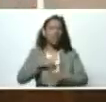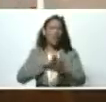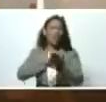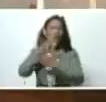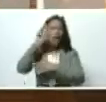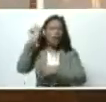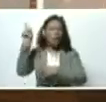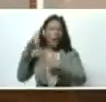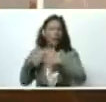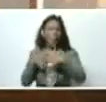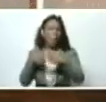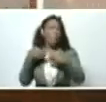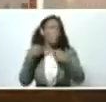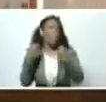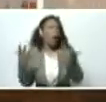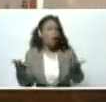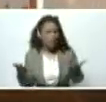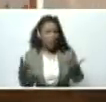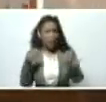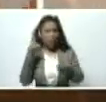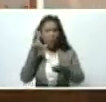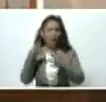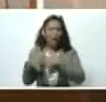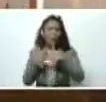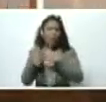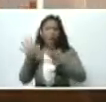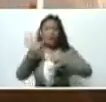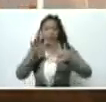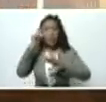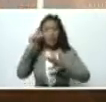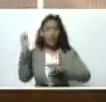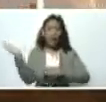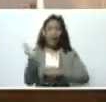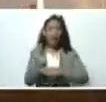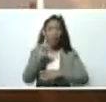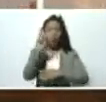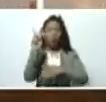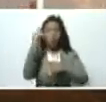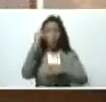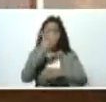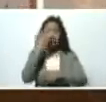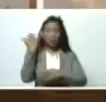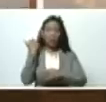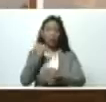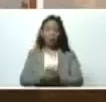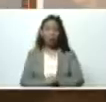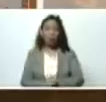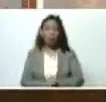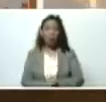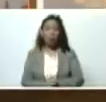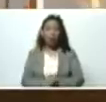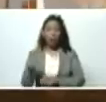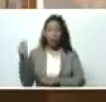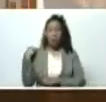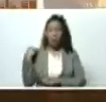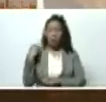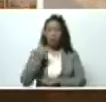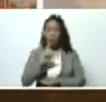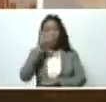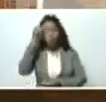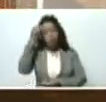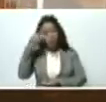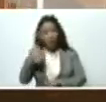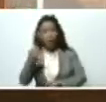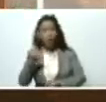Unidos, no lo sé, pero estuvo en Estados Unidos 15 días, y regresó hace unos días atrás, y me habían dicho, y no quería creer,